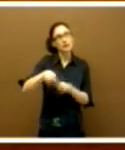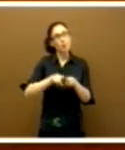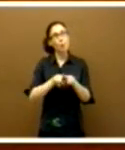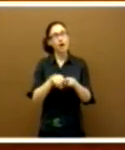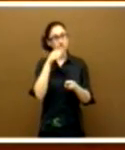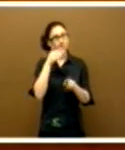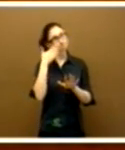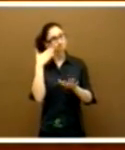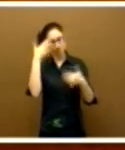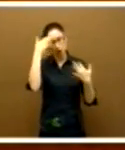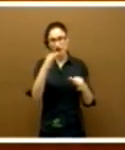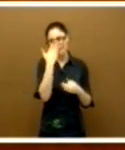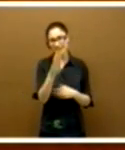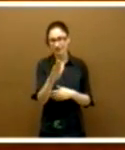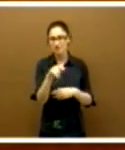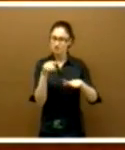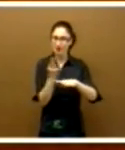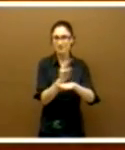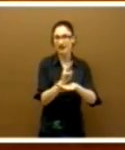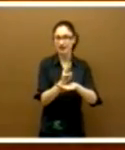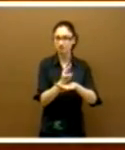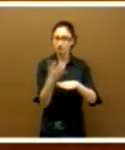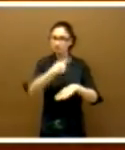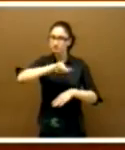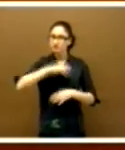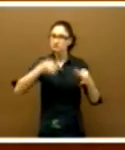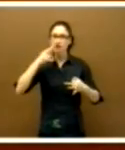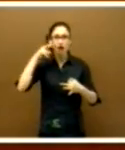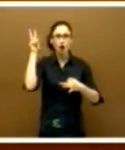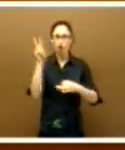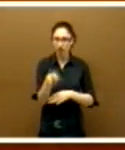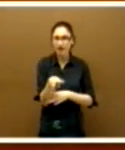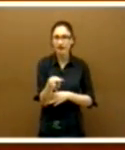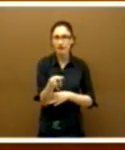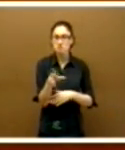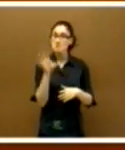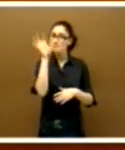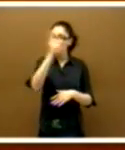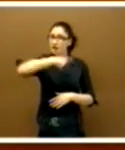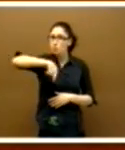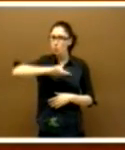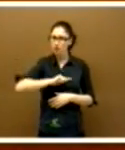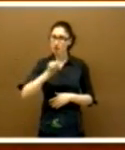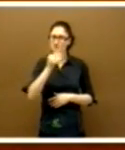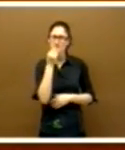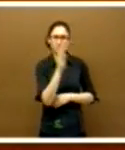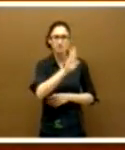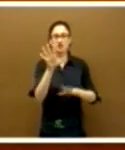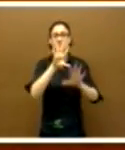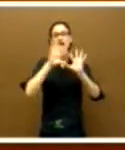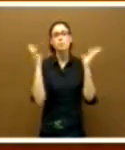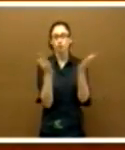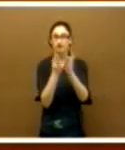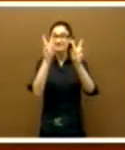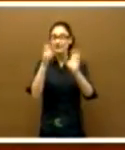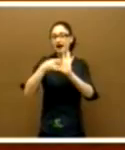parlamentaria, todos deberíamos reconocer que nuestro país es uno de los mejores del mundo en cuanto a la calidad de